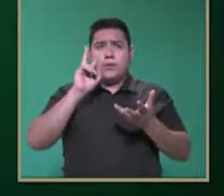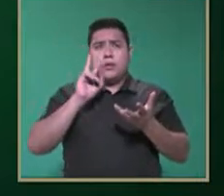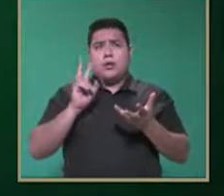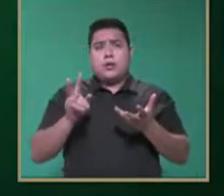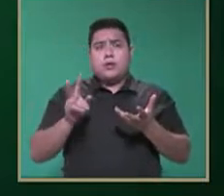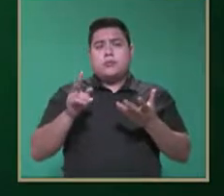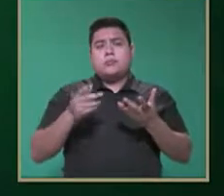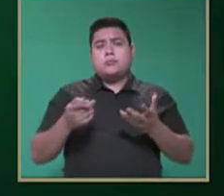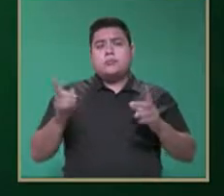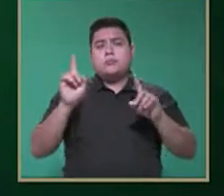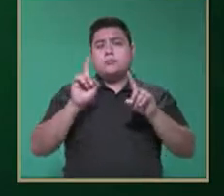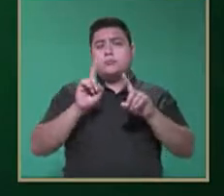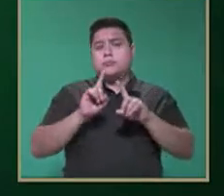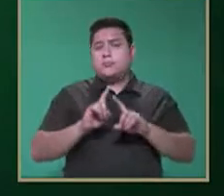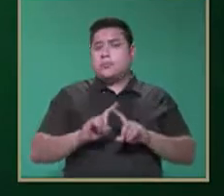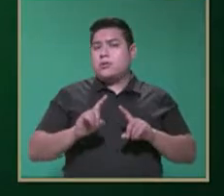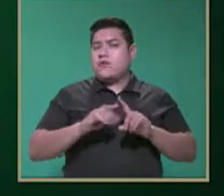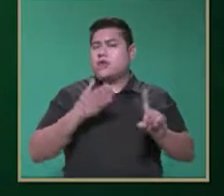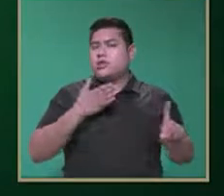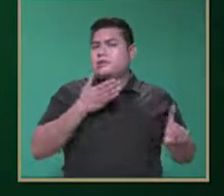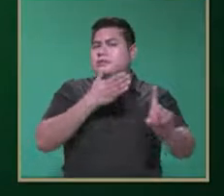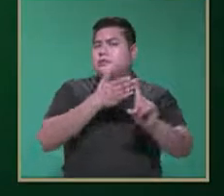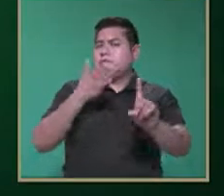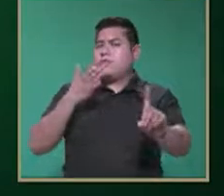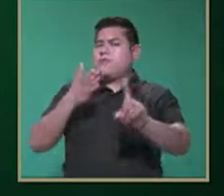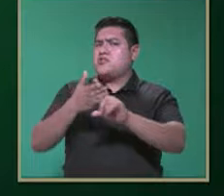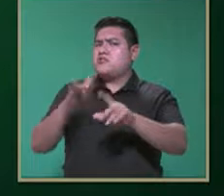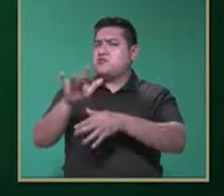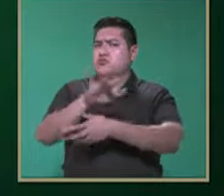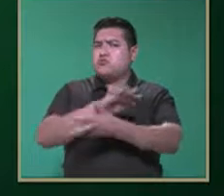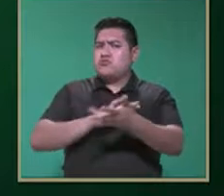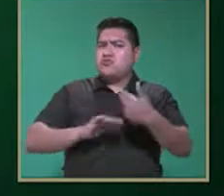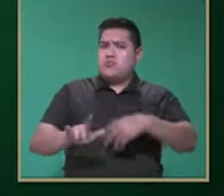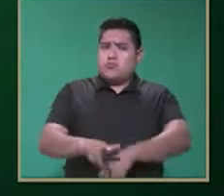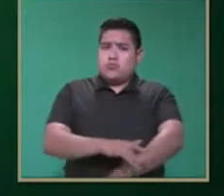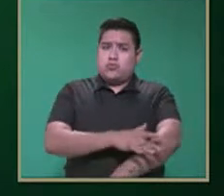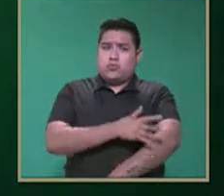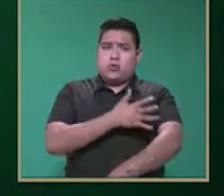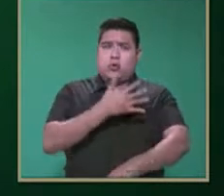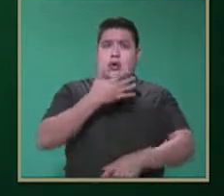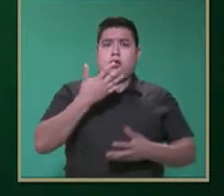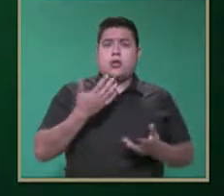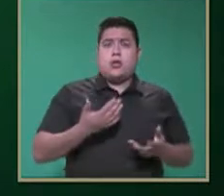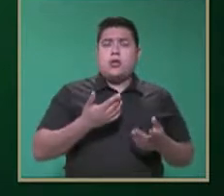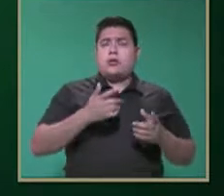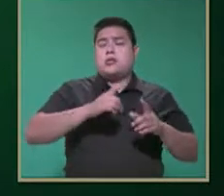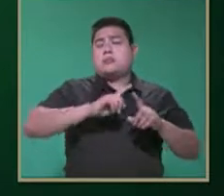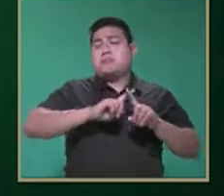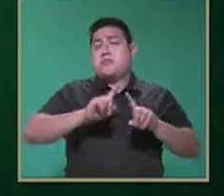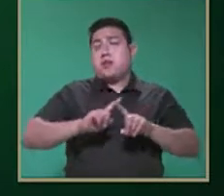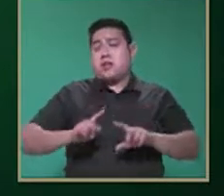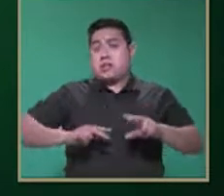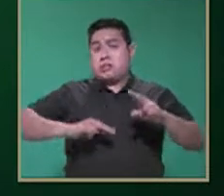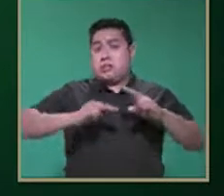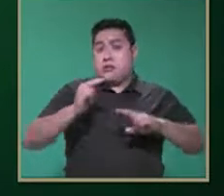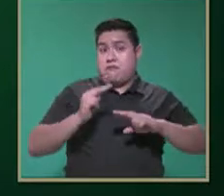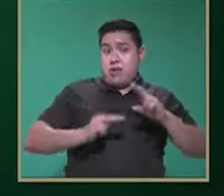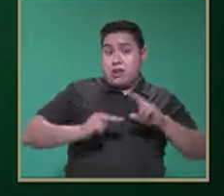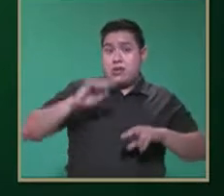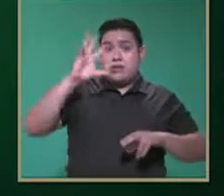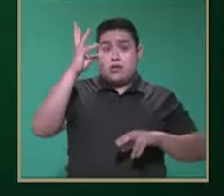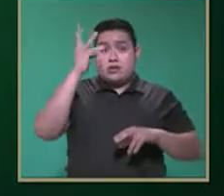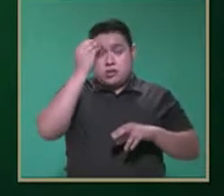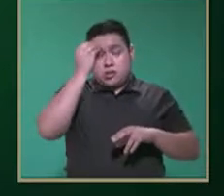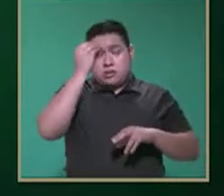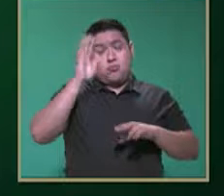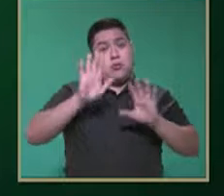en los desafíos socioemocionales en cada uno de los grados de acuerdo a la edad de sus